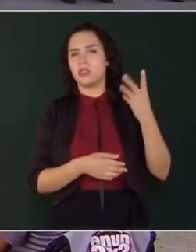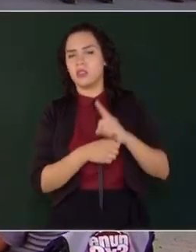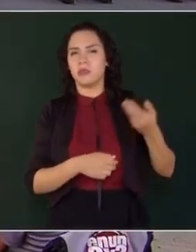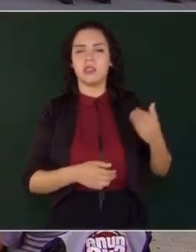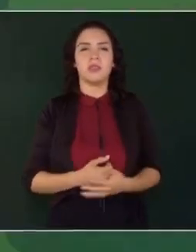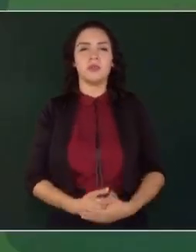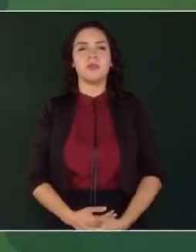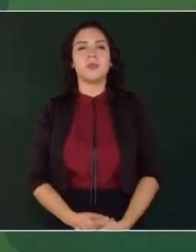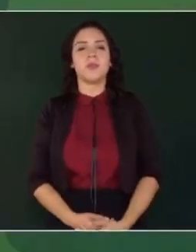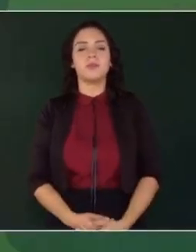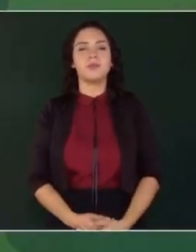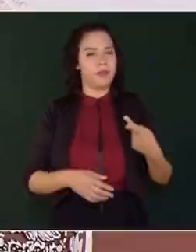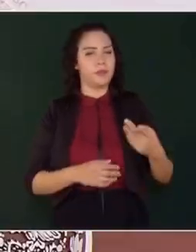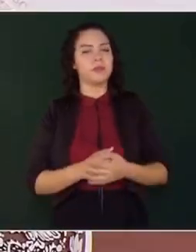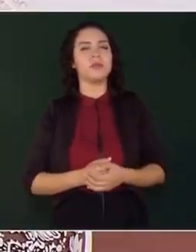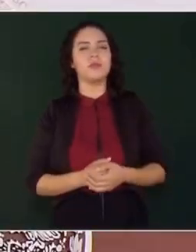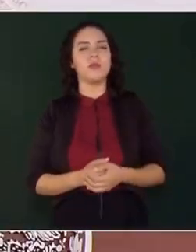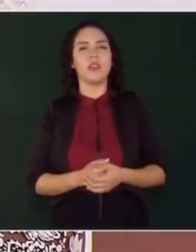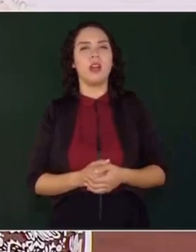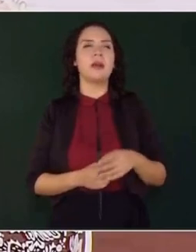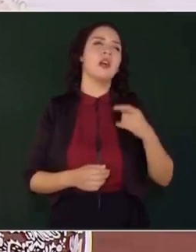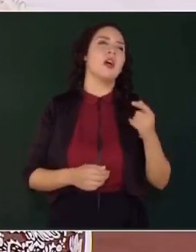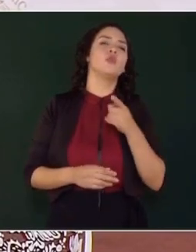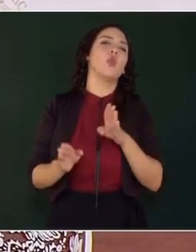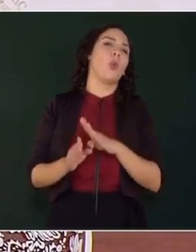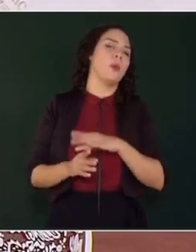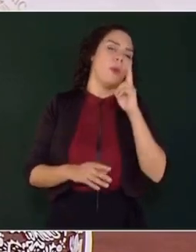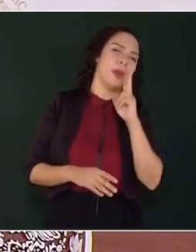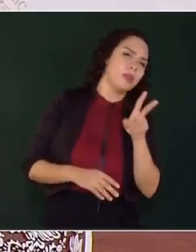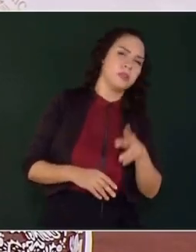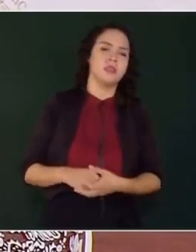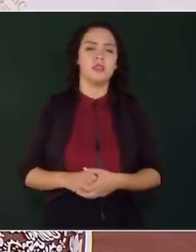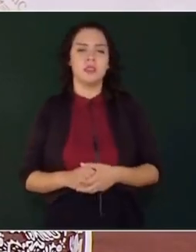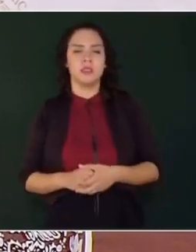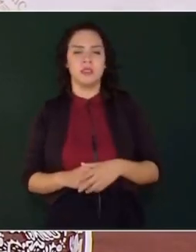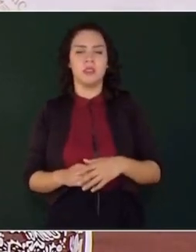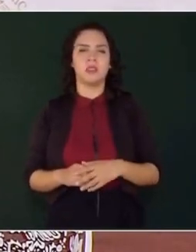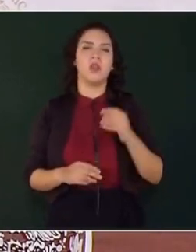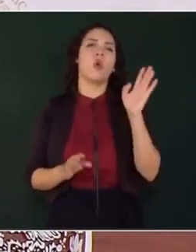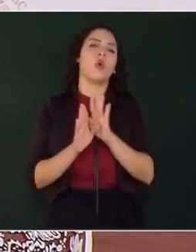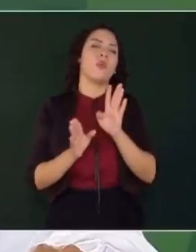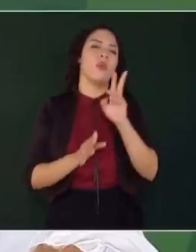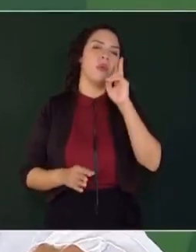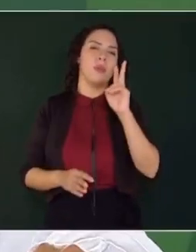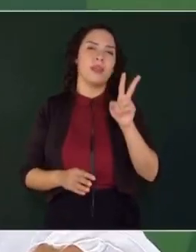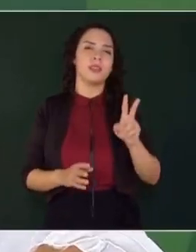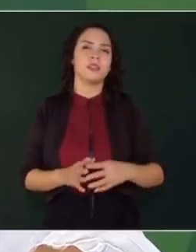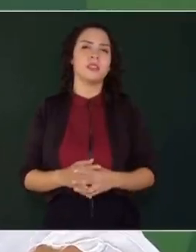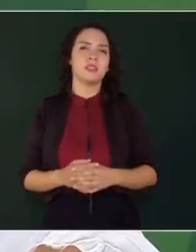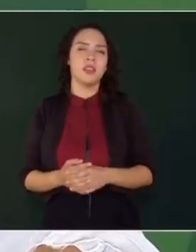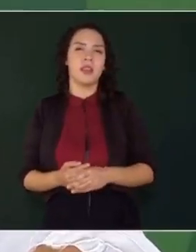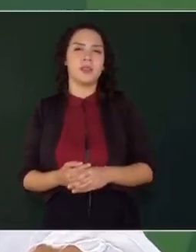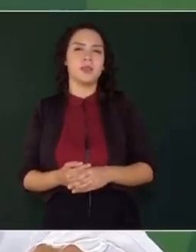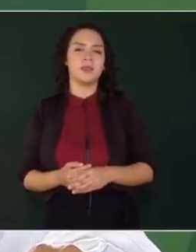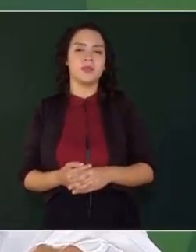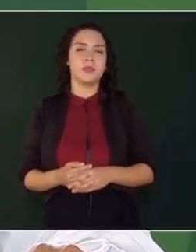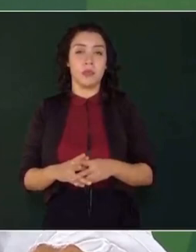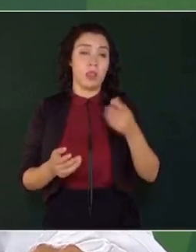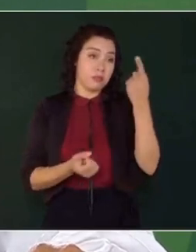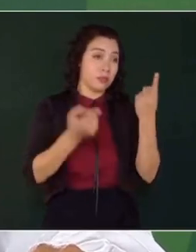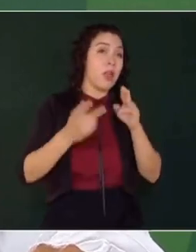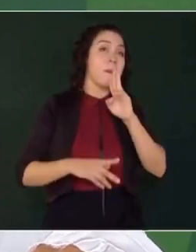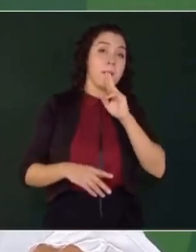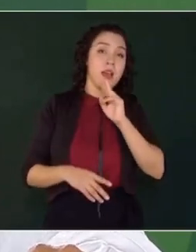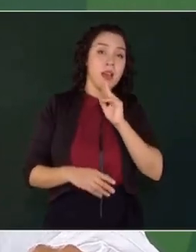me preguntó cómo veía, palabras más, palabras menos, que madres